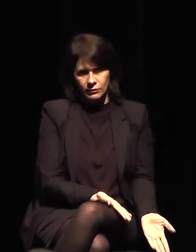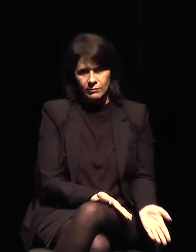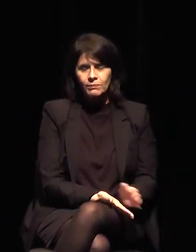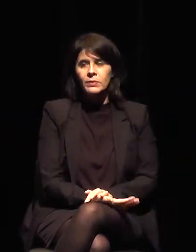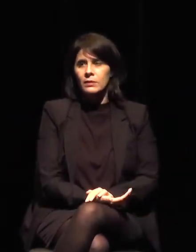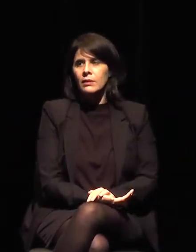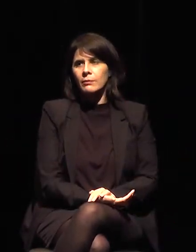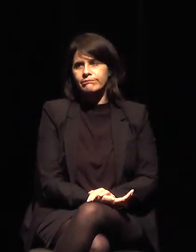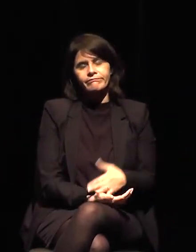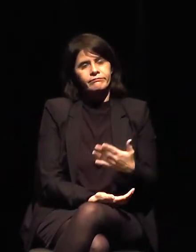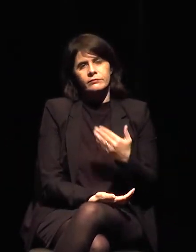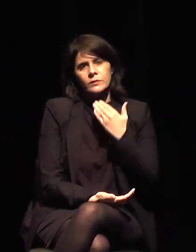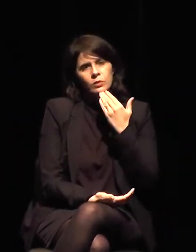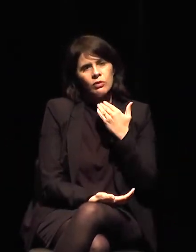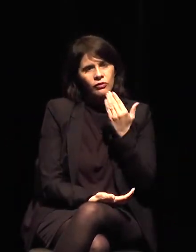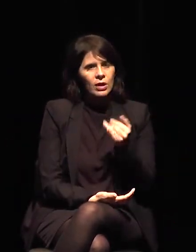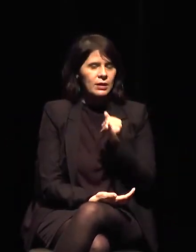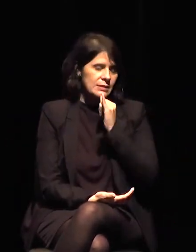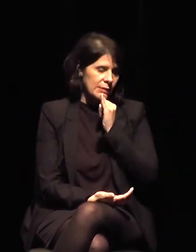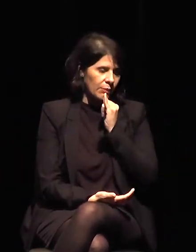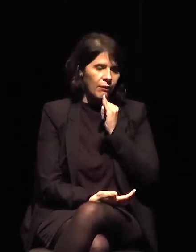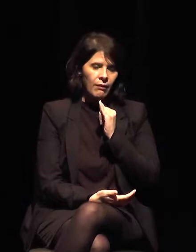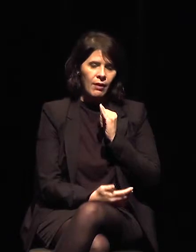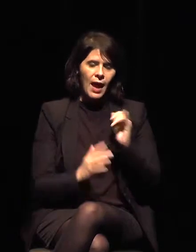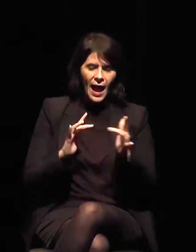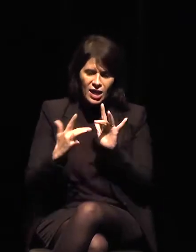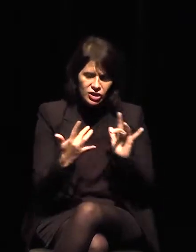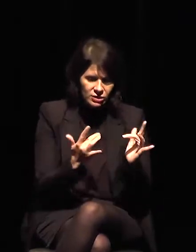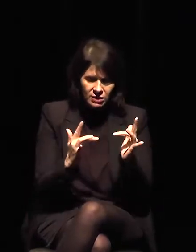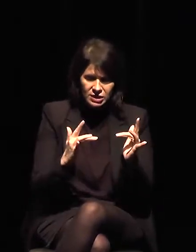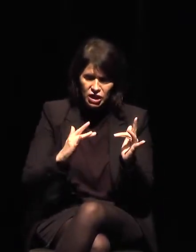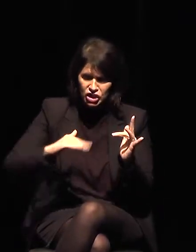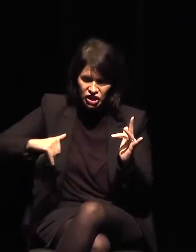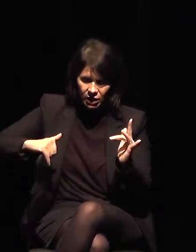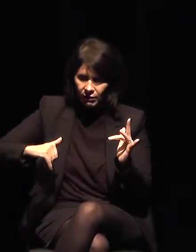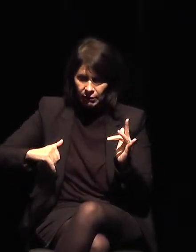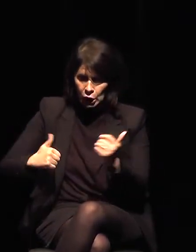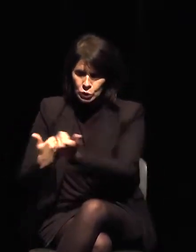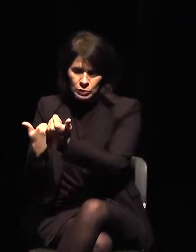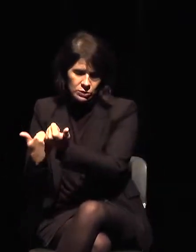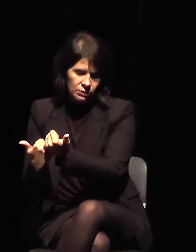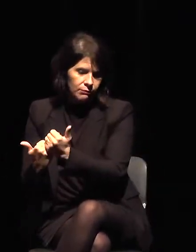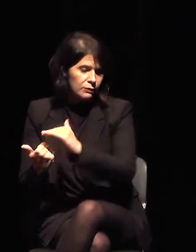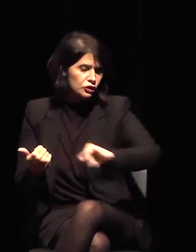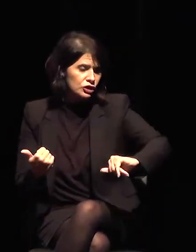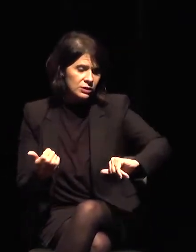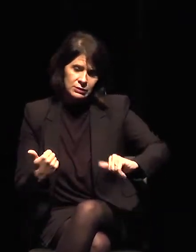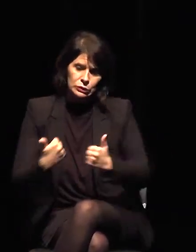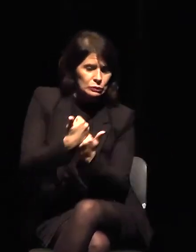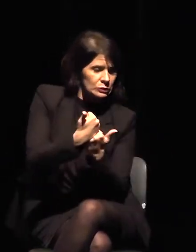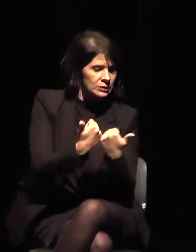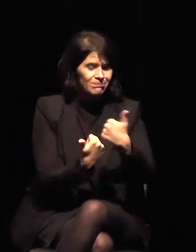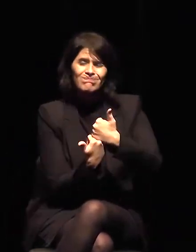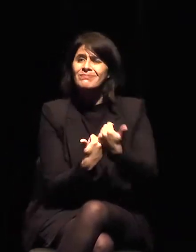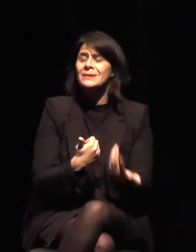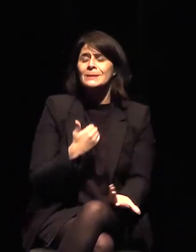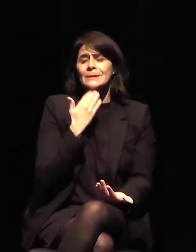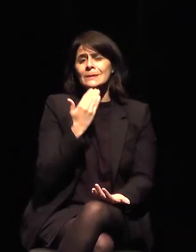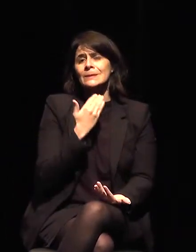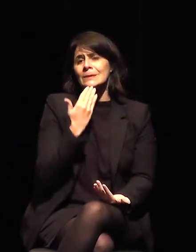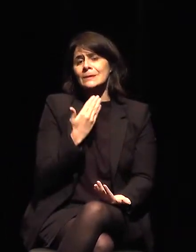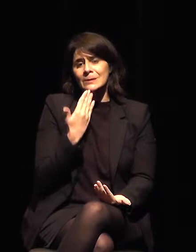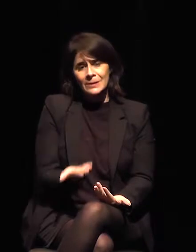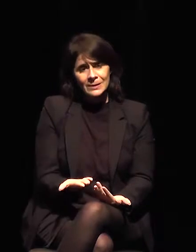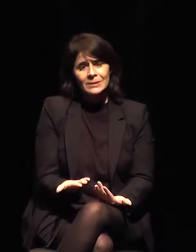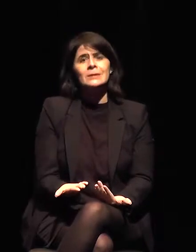problema y creemos otro no, otros no. No podemos poner en riesgo los actos